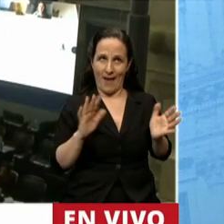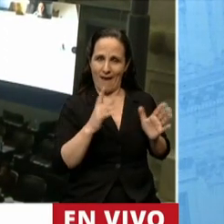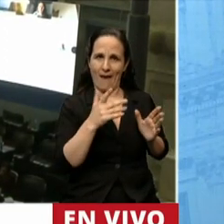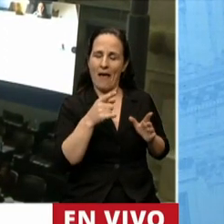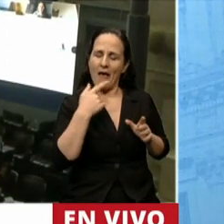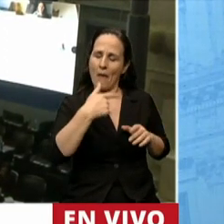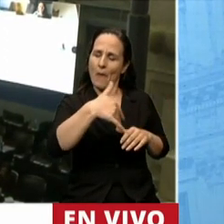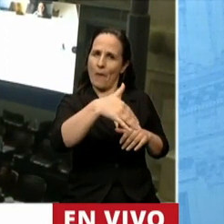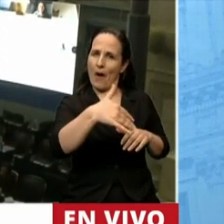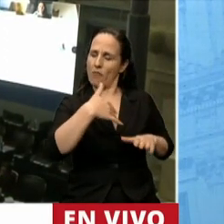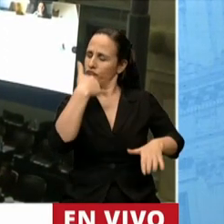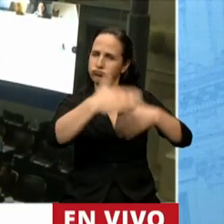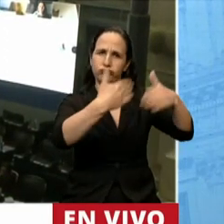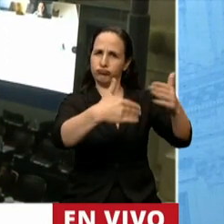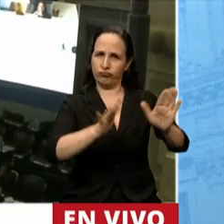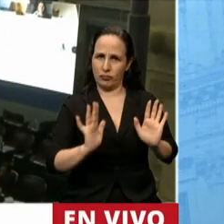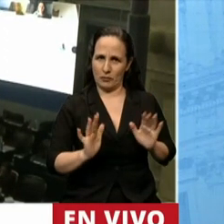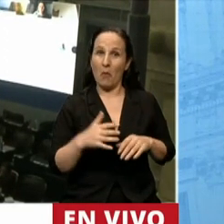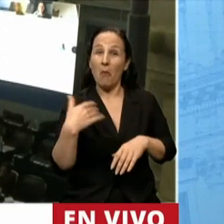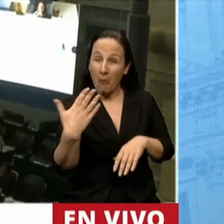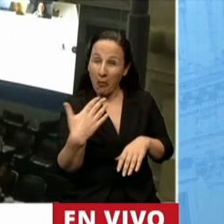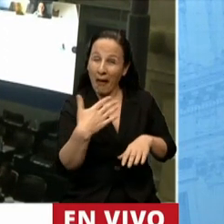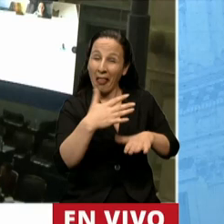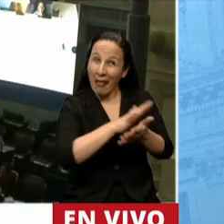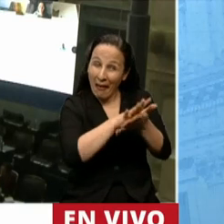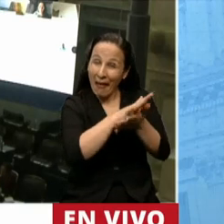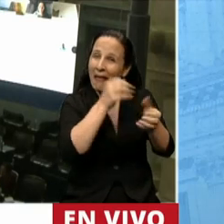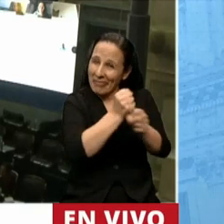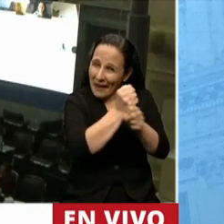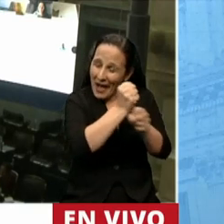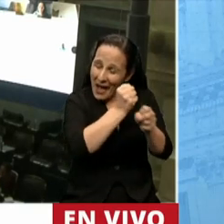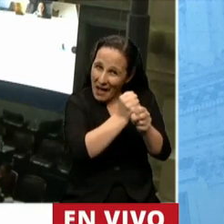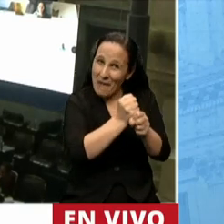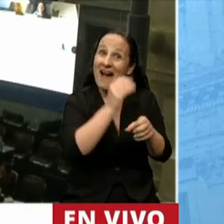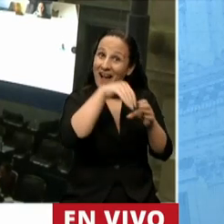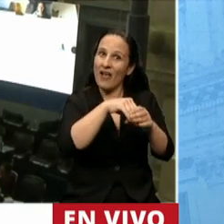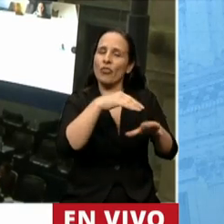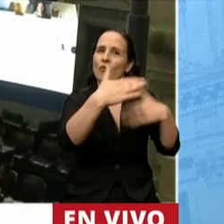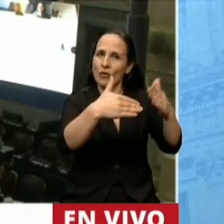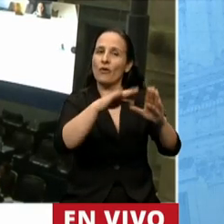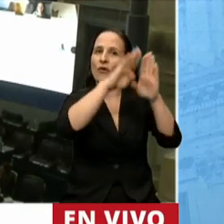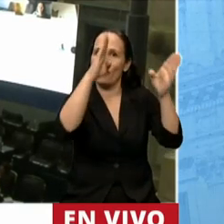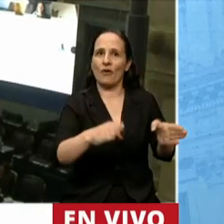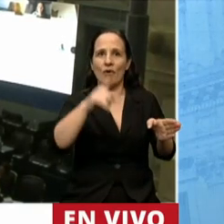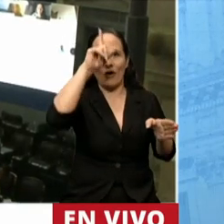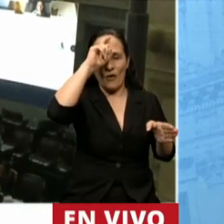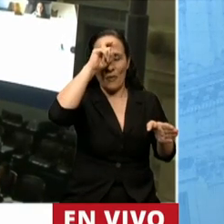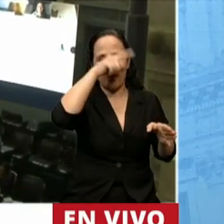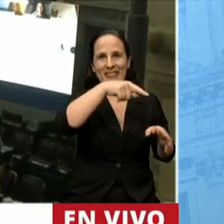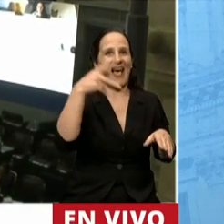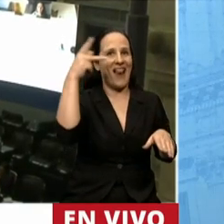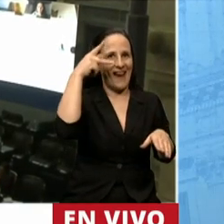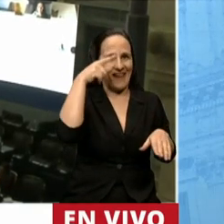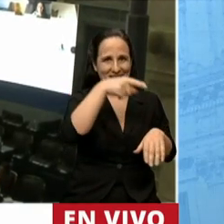ponerlo en funcionamiento ni bien se pueda. Estamos trabajando también en el hospital Néstor Kirchner